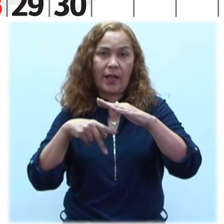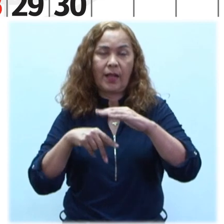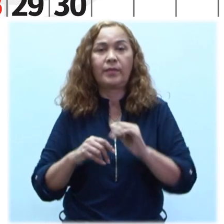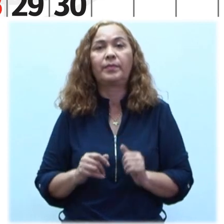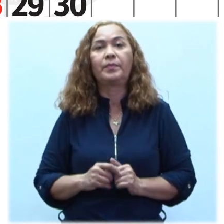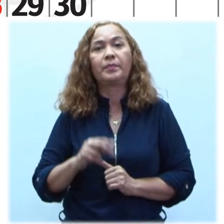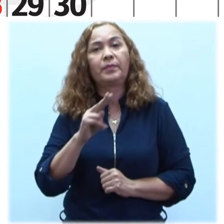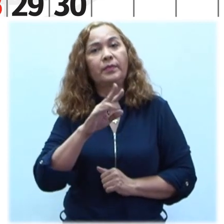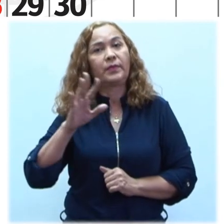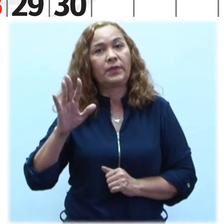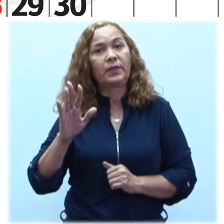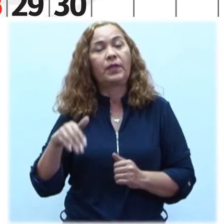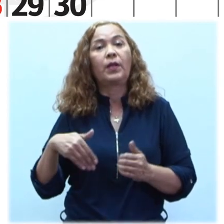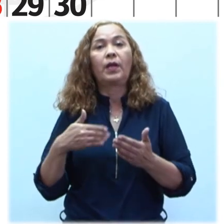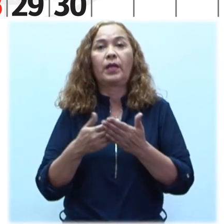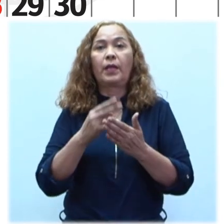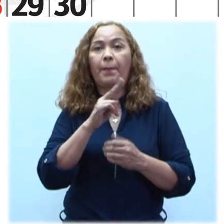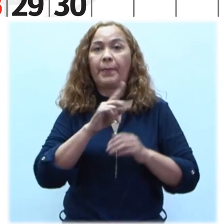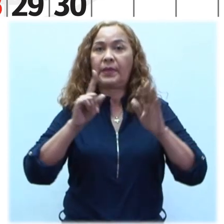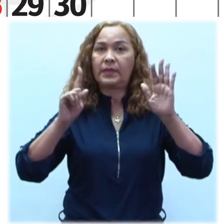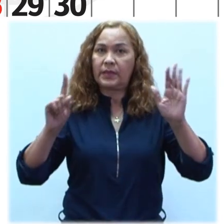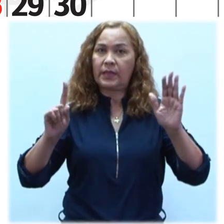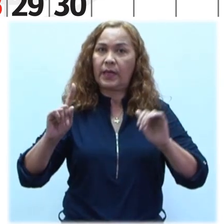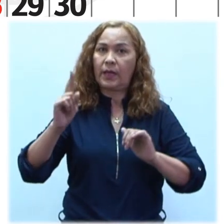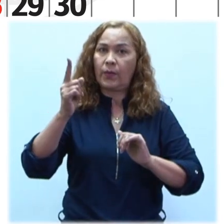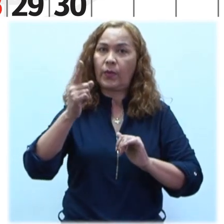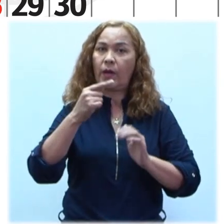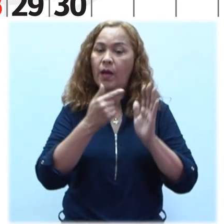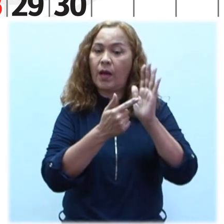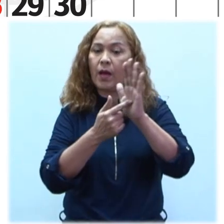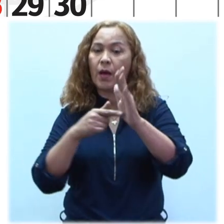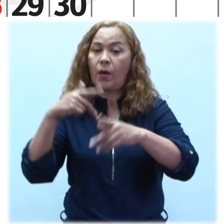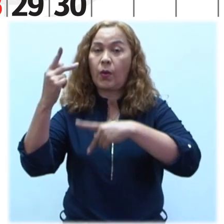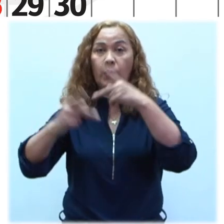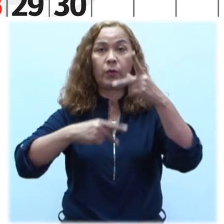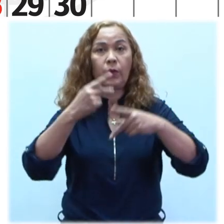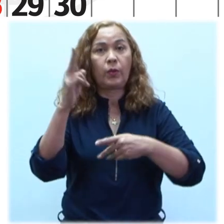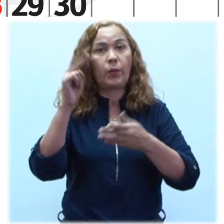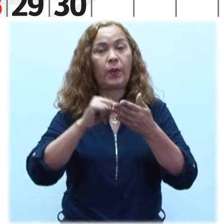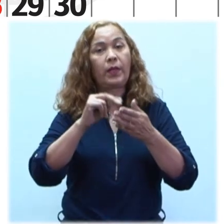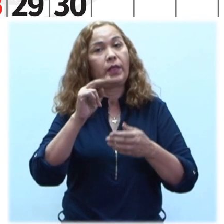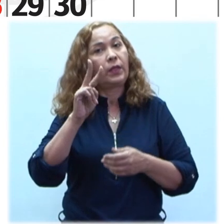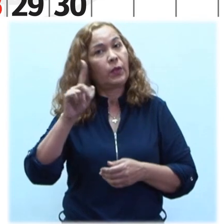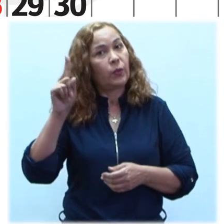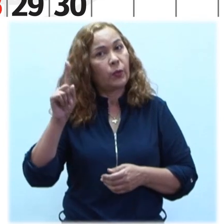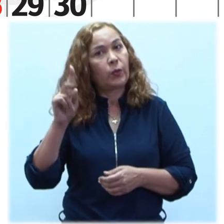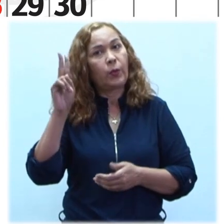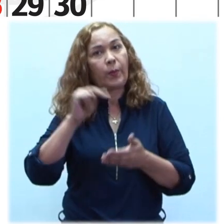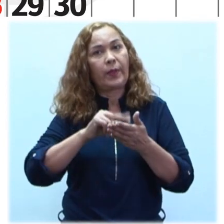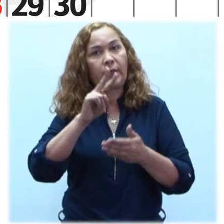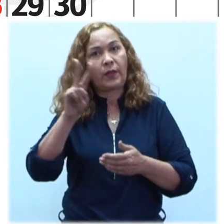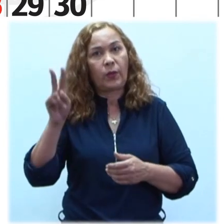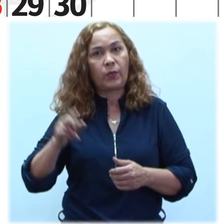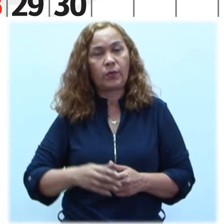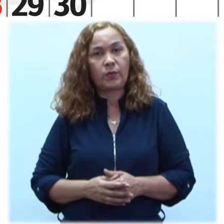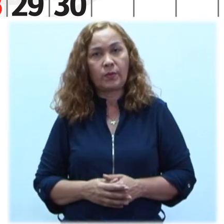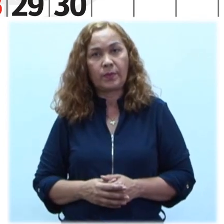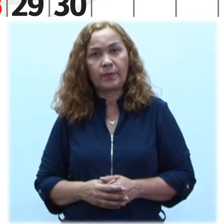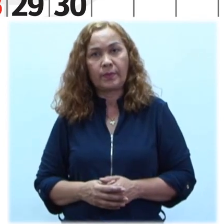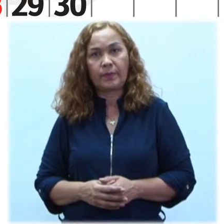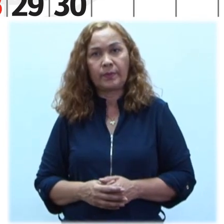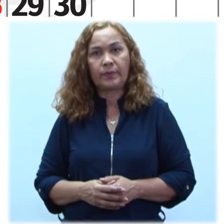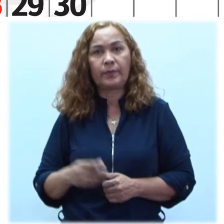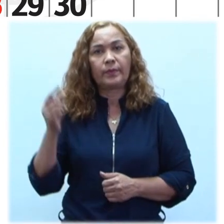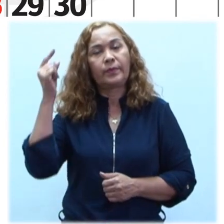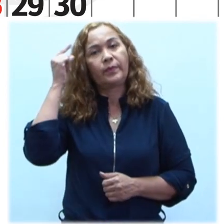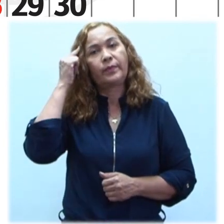Del día 25 al 26 Primera Muestra Productiva 2021-2022